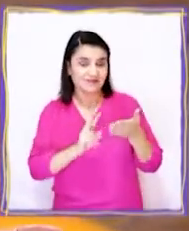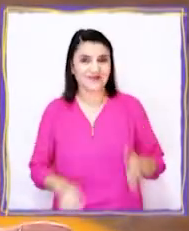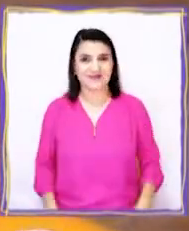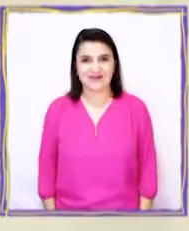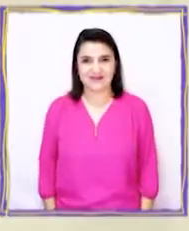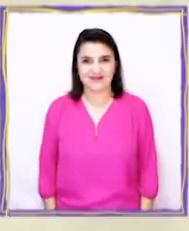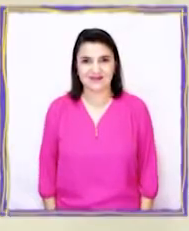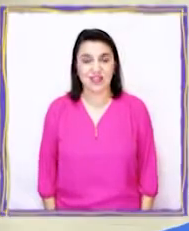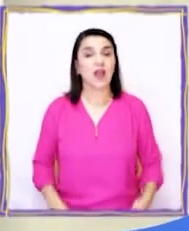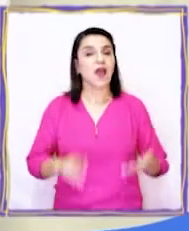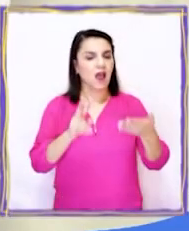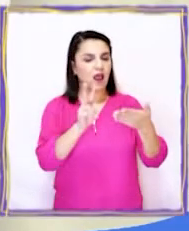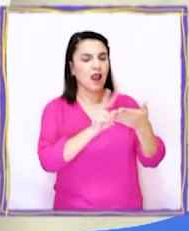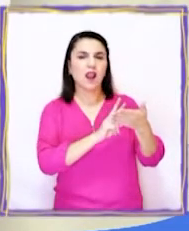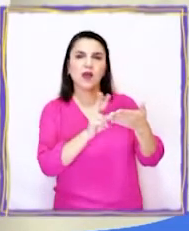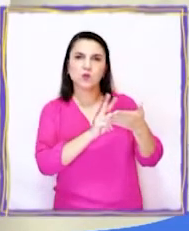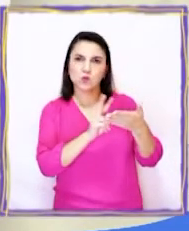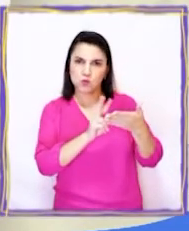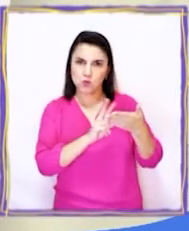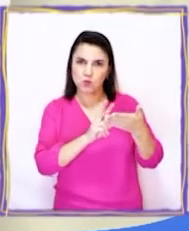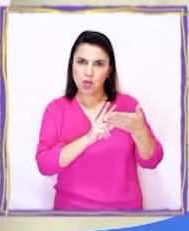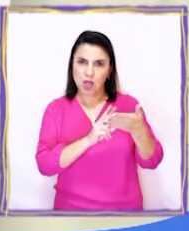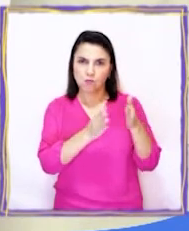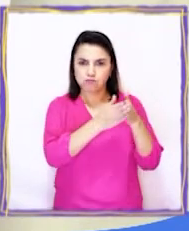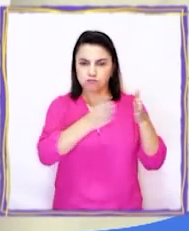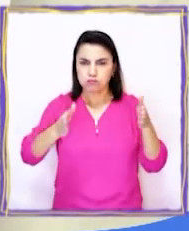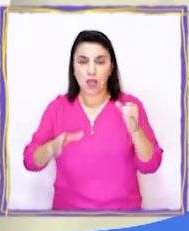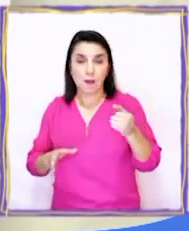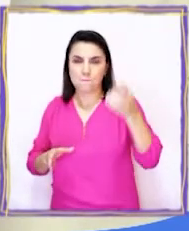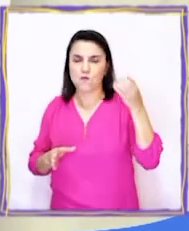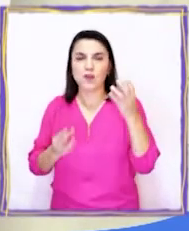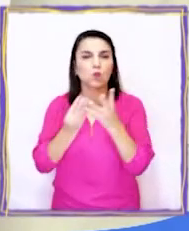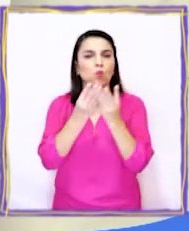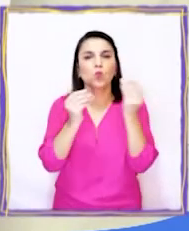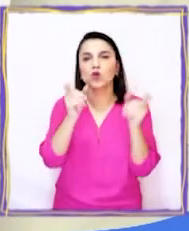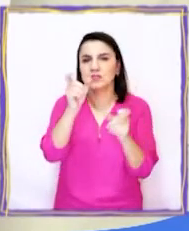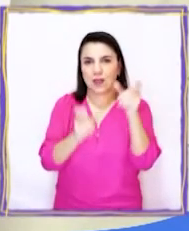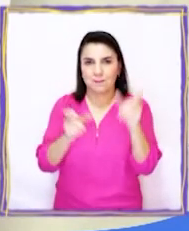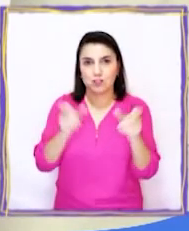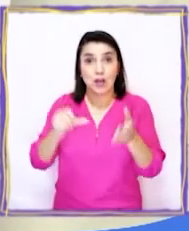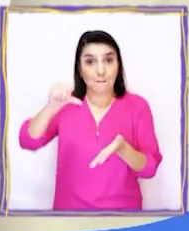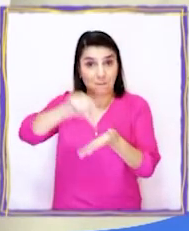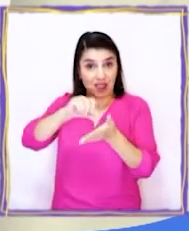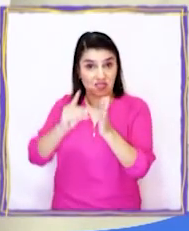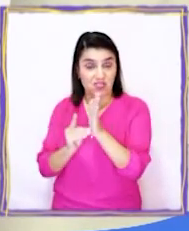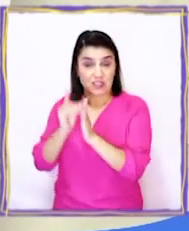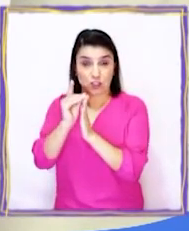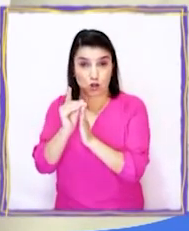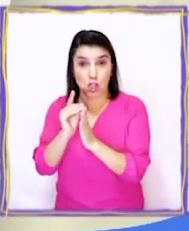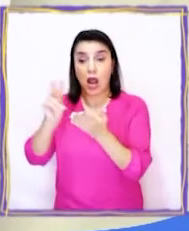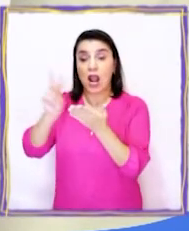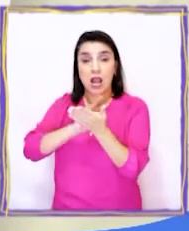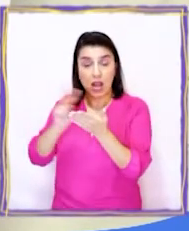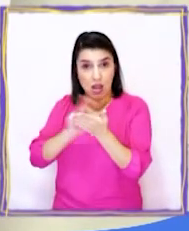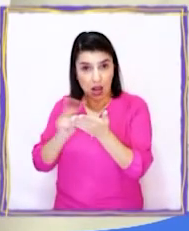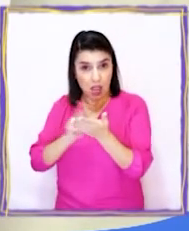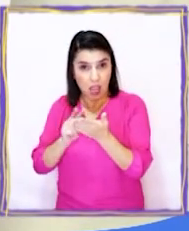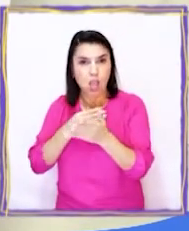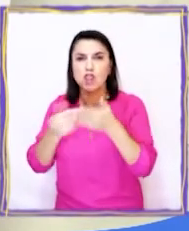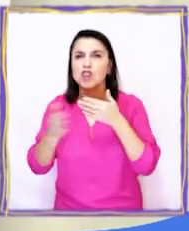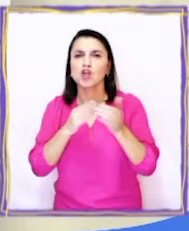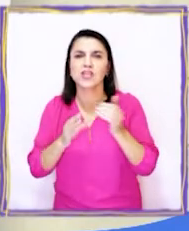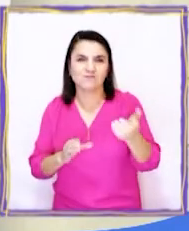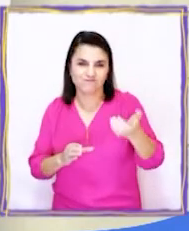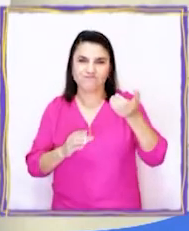lo que dice. La lectura en la era móvil. Un gran número de personas de países en desarrollo leen libros e